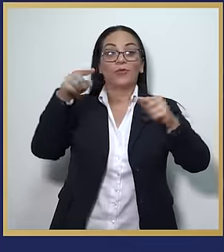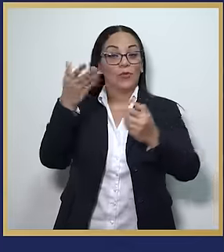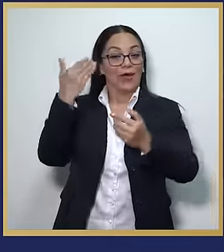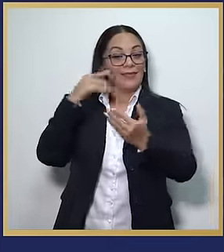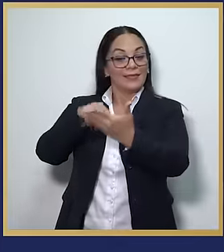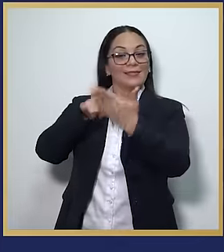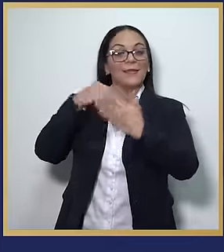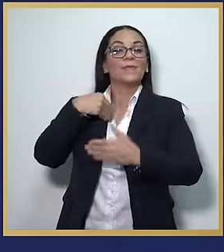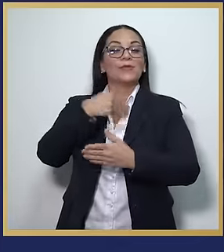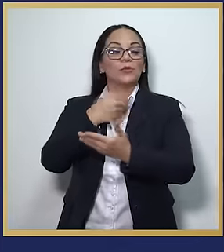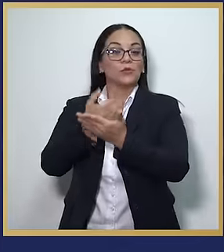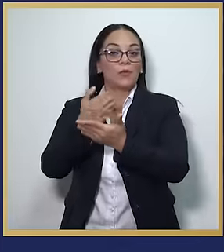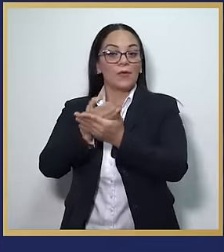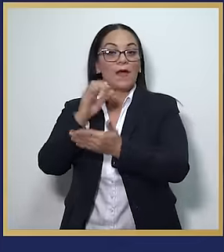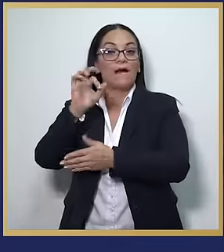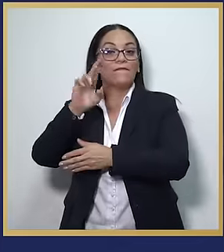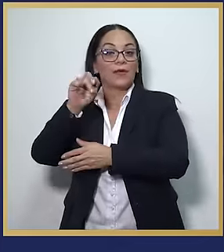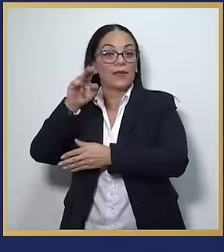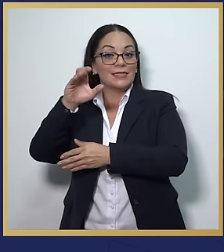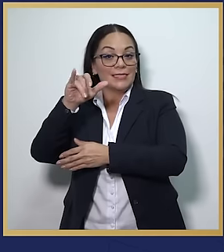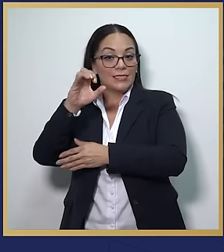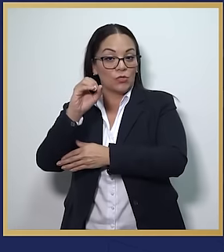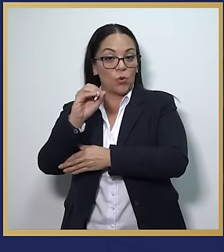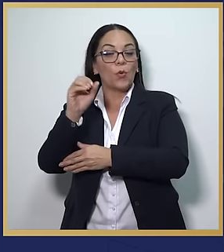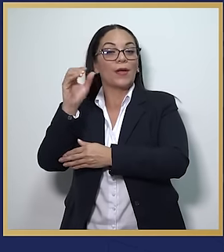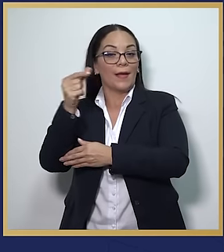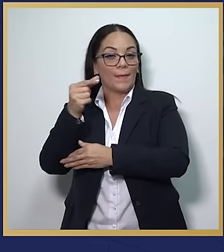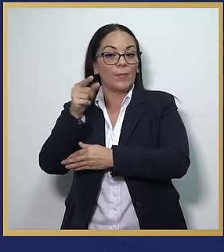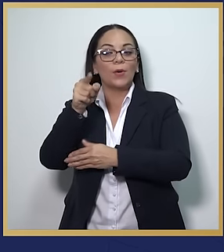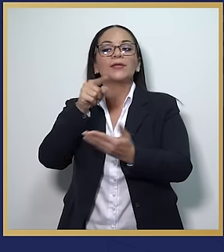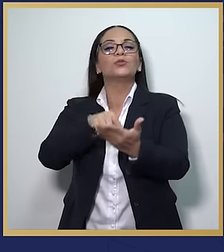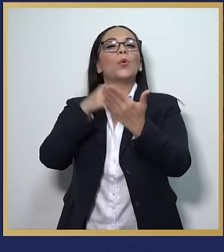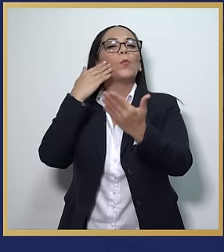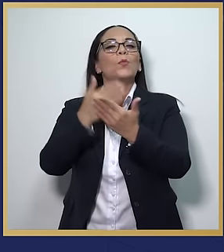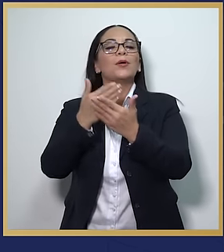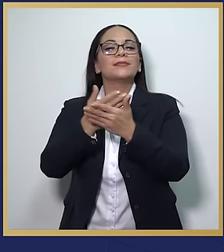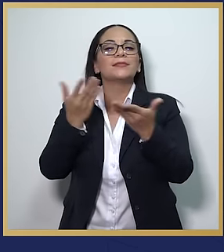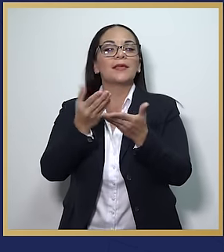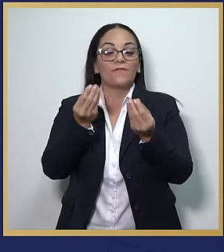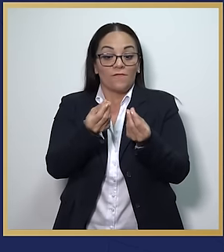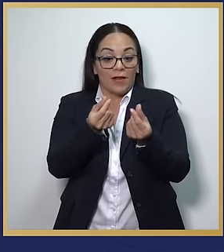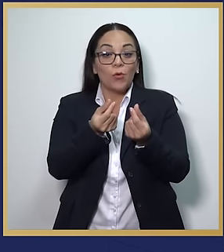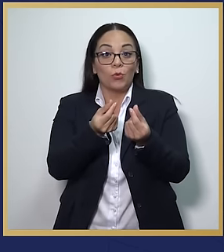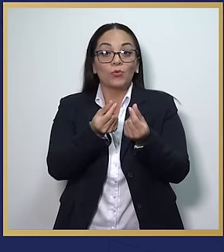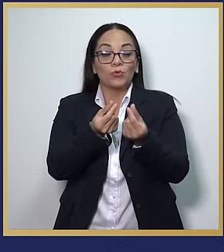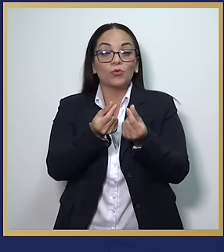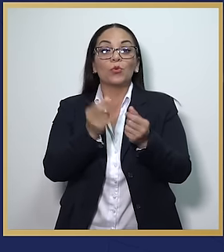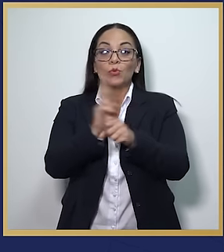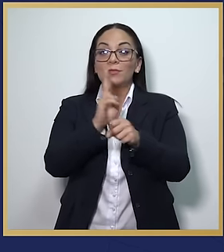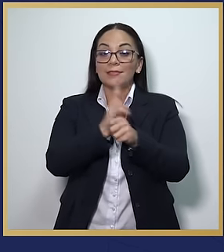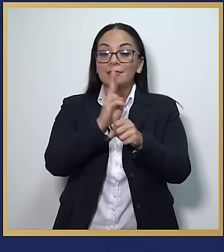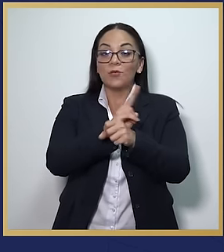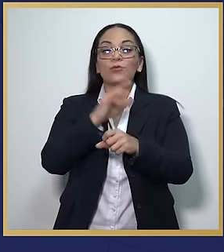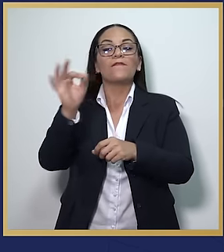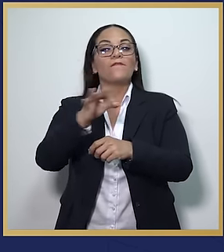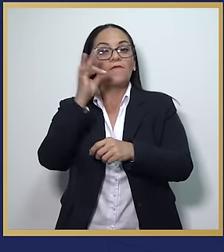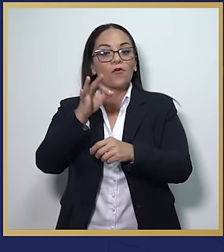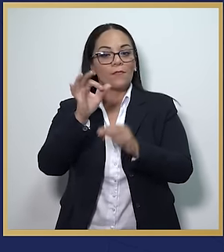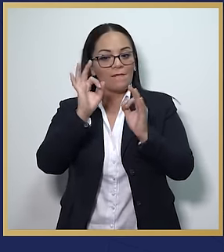mostró el ministro de Economía, don Francisco Gamboa, son la muestra de que los recursos utilizados de forma